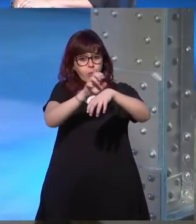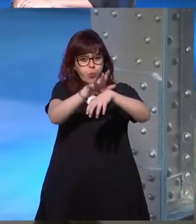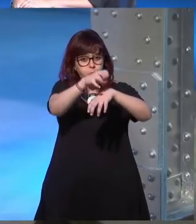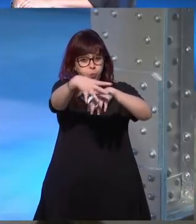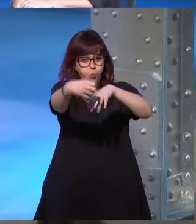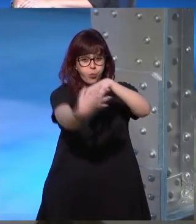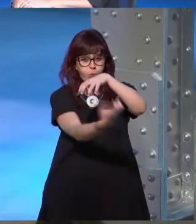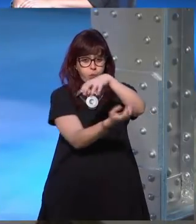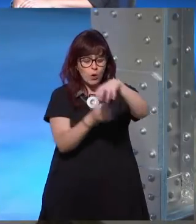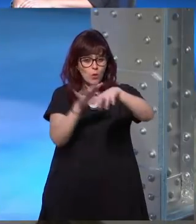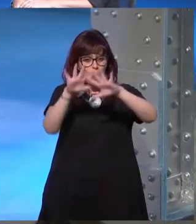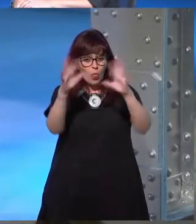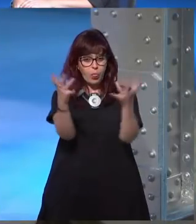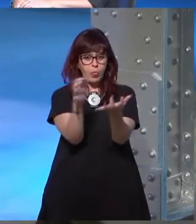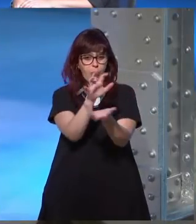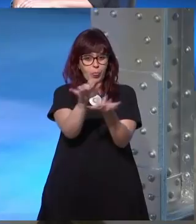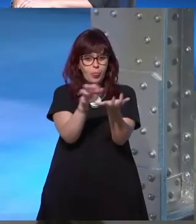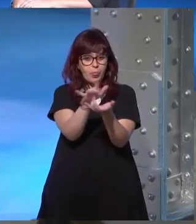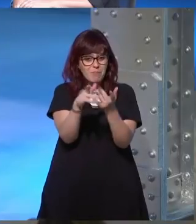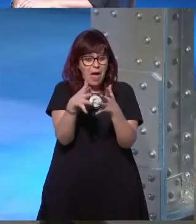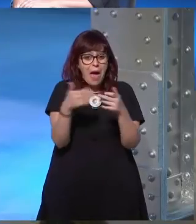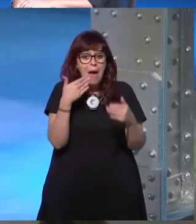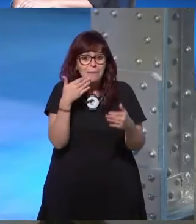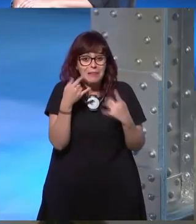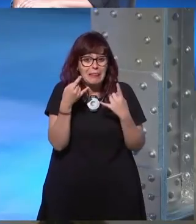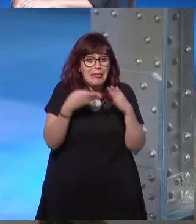la casa que es que vamos no tenías ni ganas de entrar